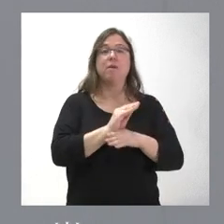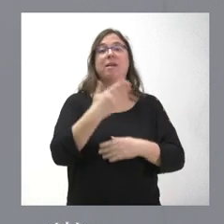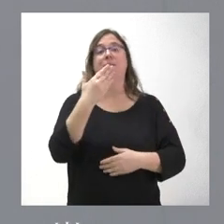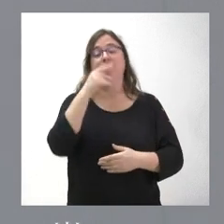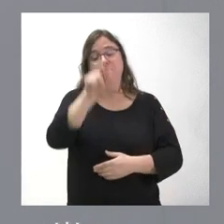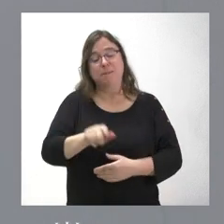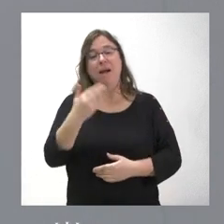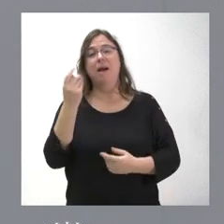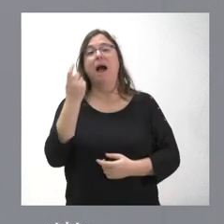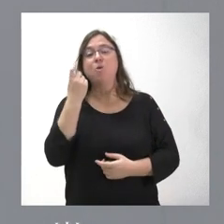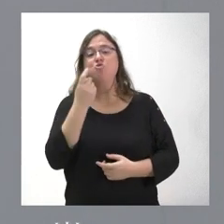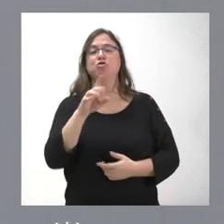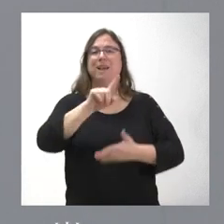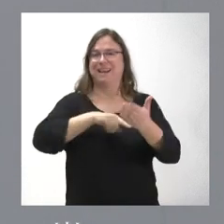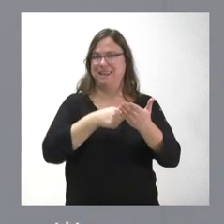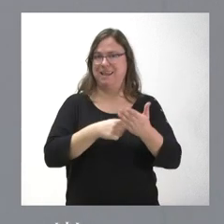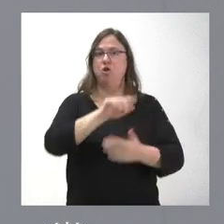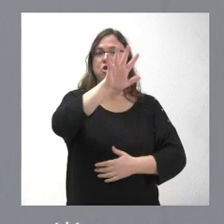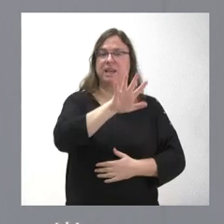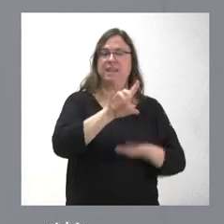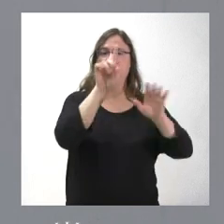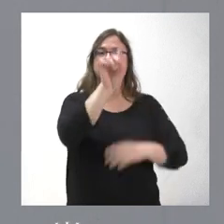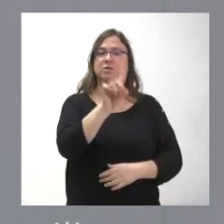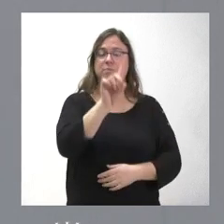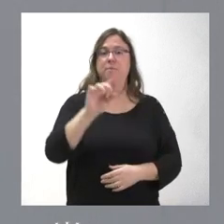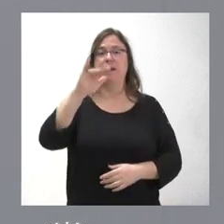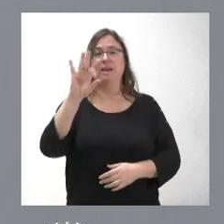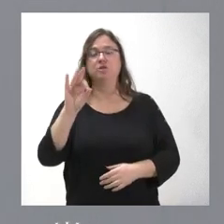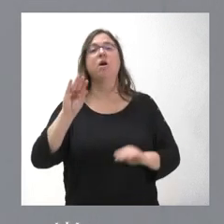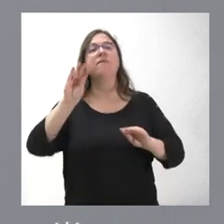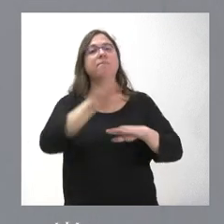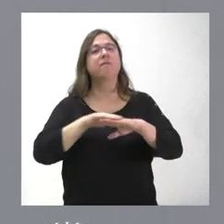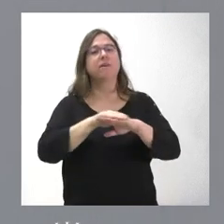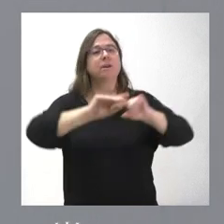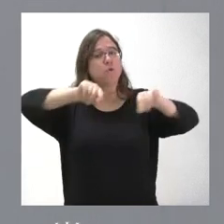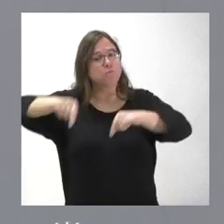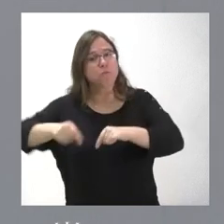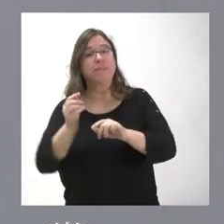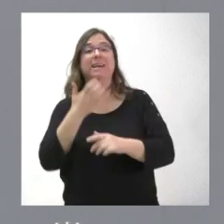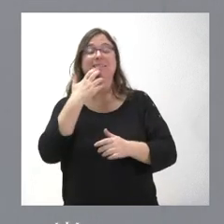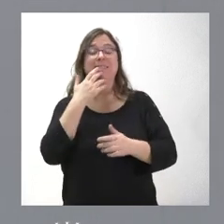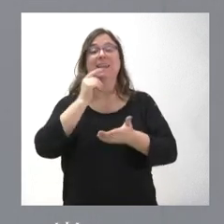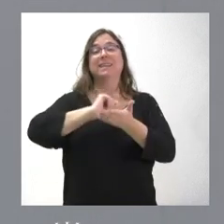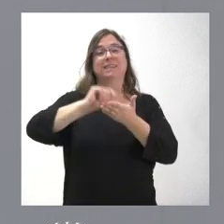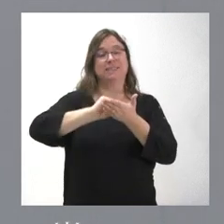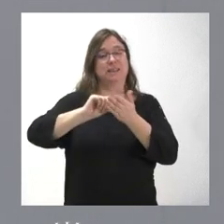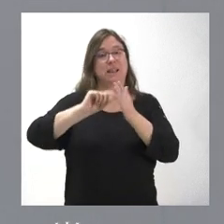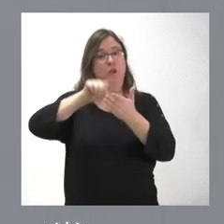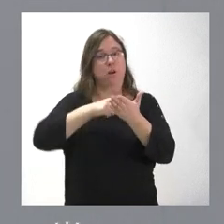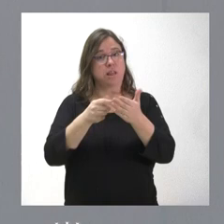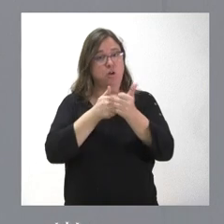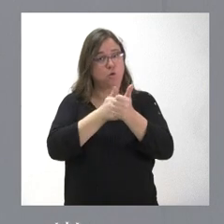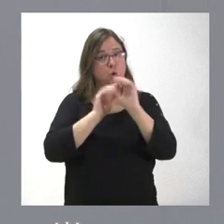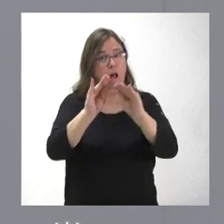sexto de primaria, de ESO y de formación profesional básica en las provincias donde el secretariado gitano tiene estructura suficiente para